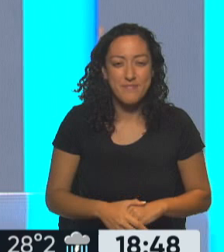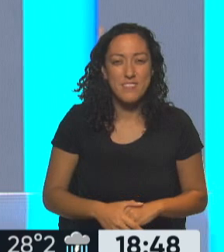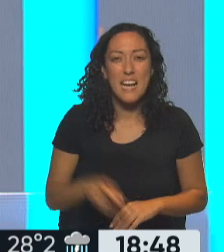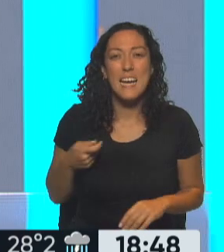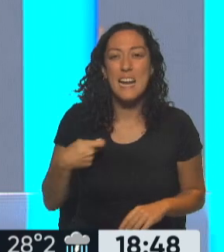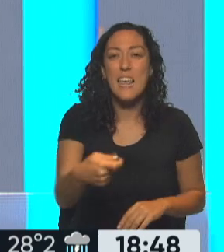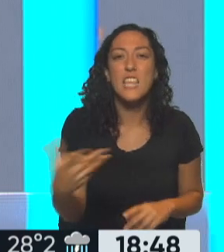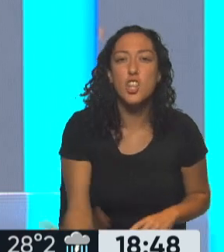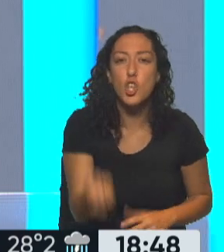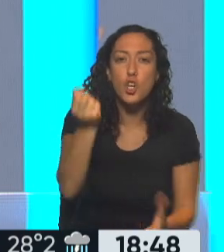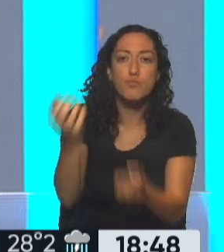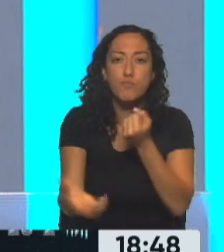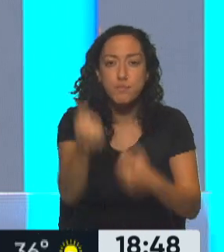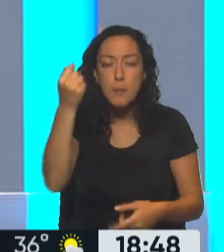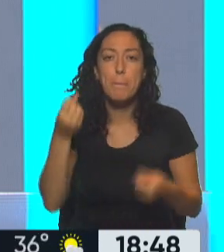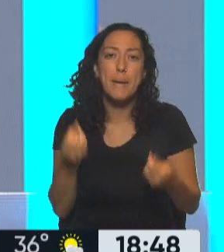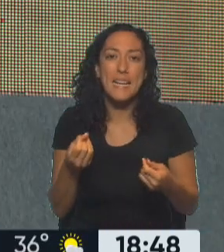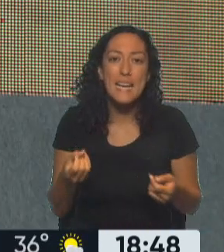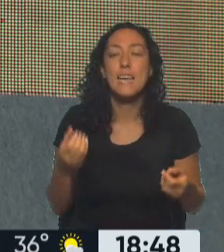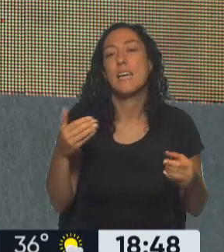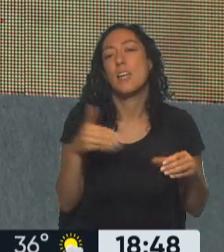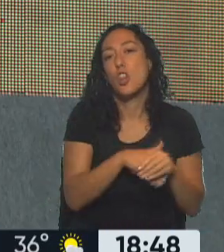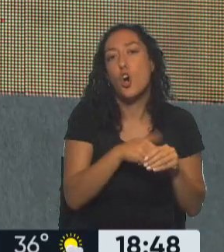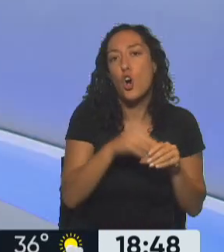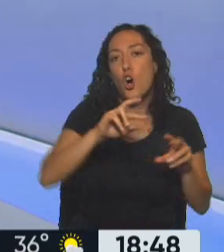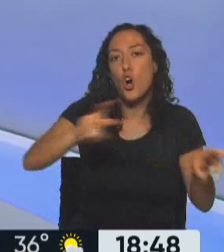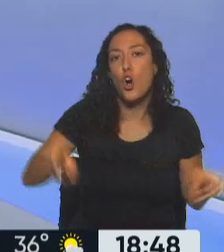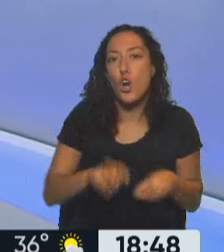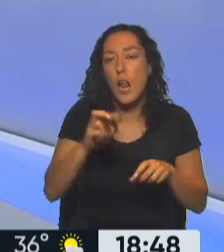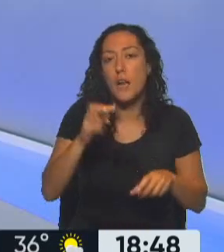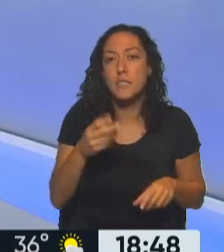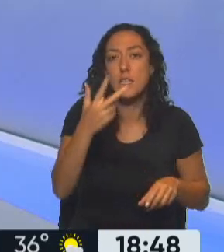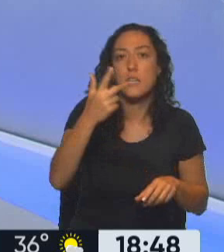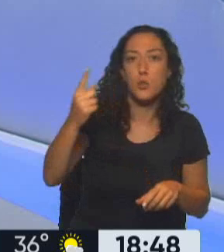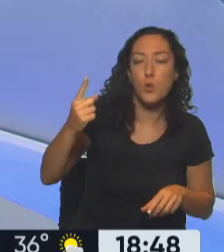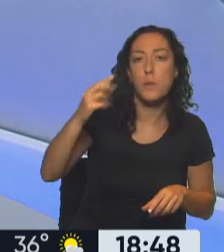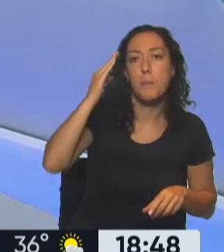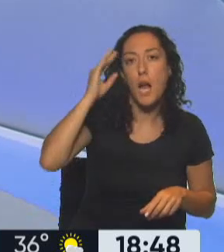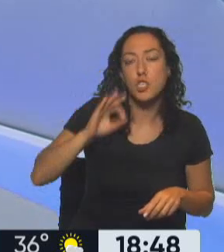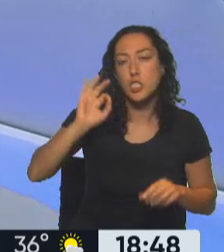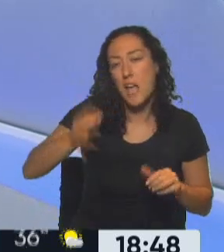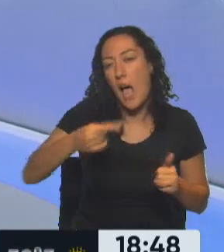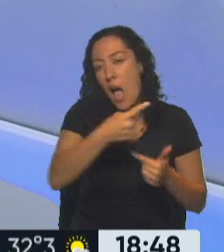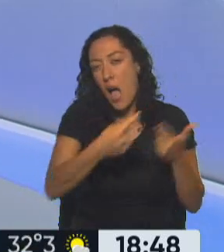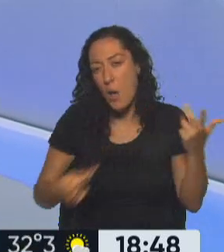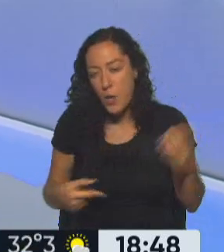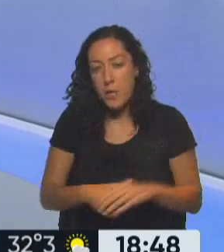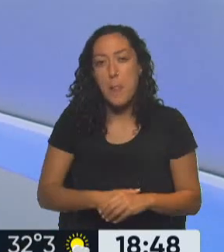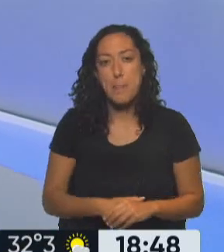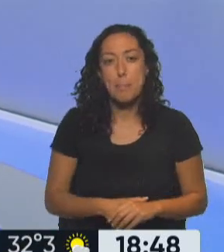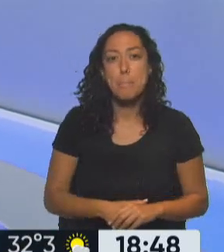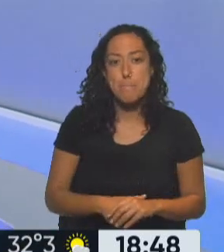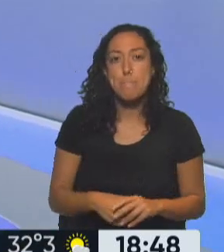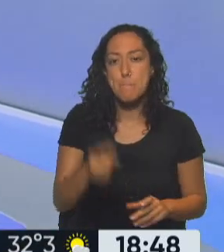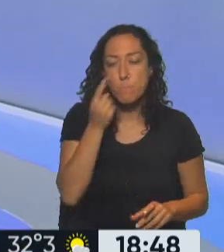crédito para lograr cumplir con las metas del fondo. Tener los dólares por lo menos al 31 de marzo. Eso lo sabe. Varia de estas... Eso lo sabe. Sí, conoce.